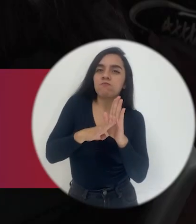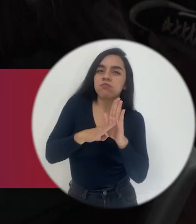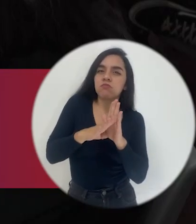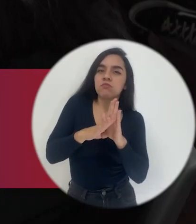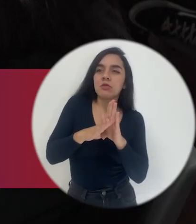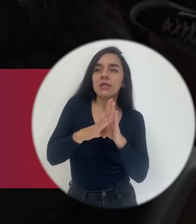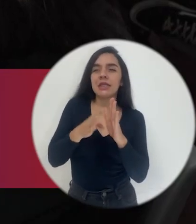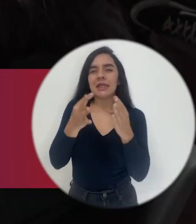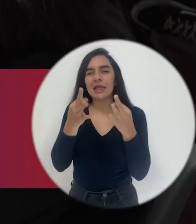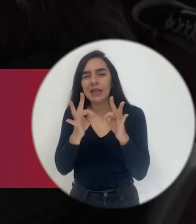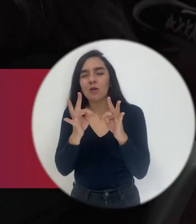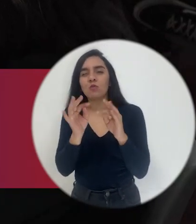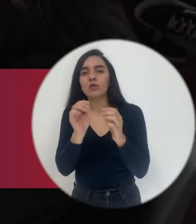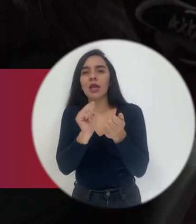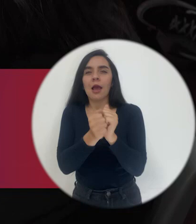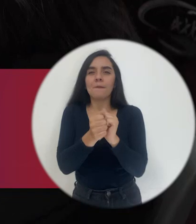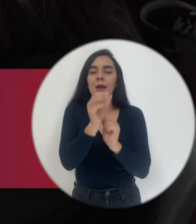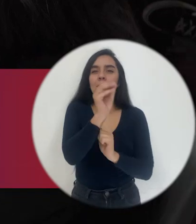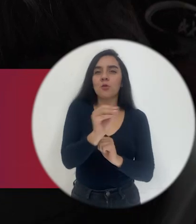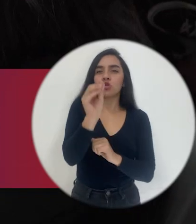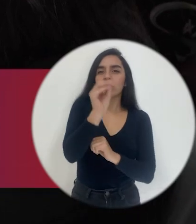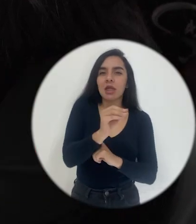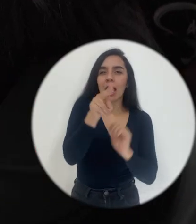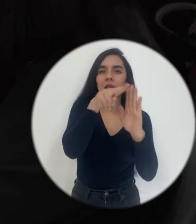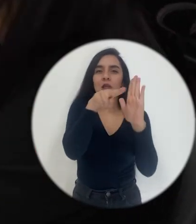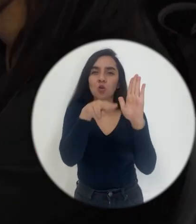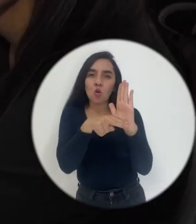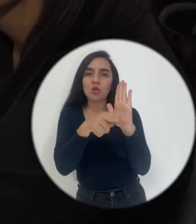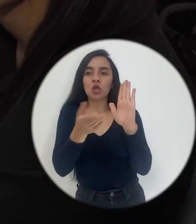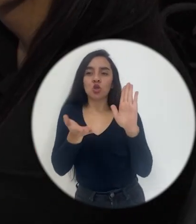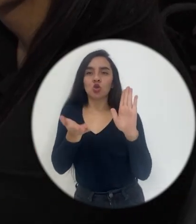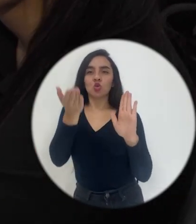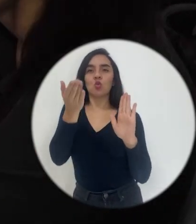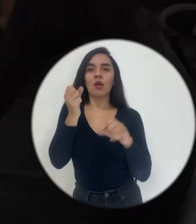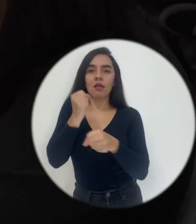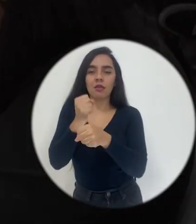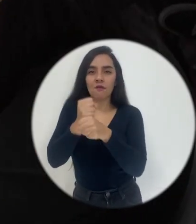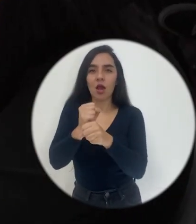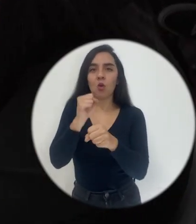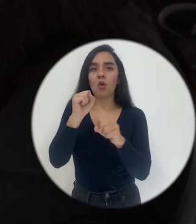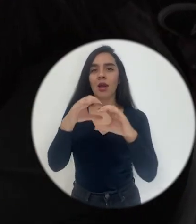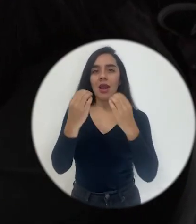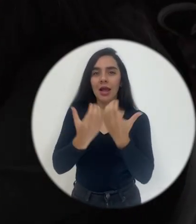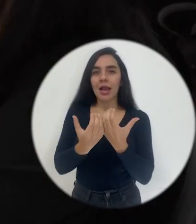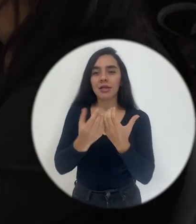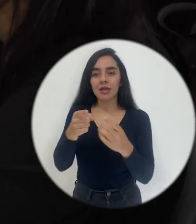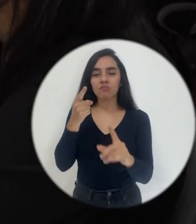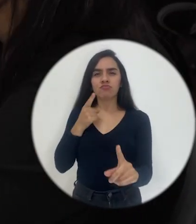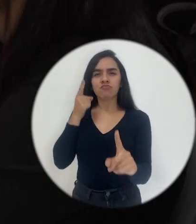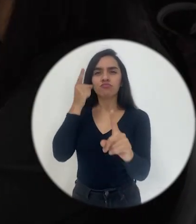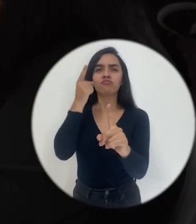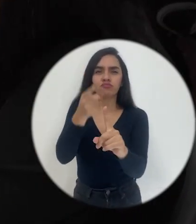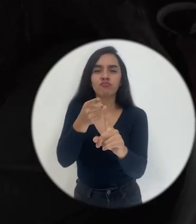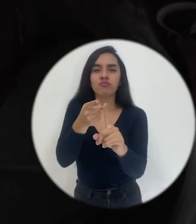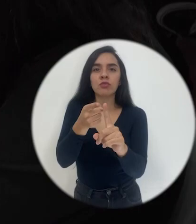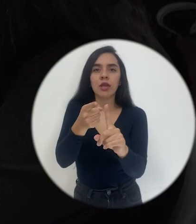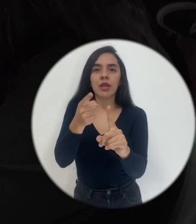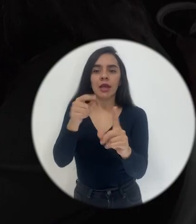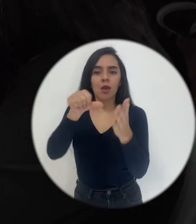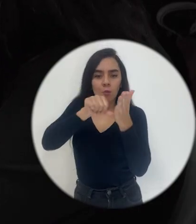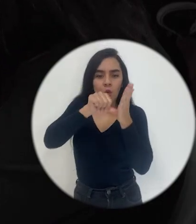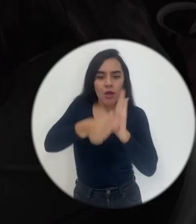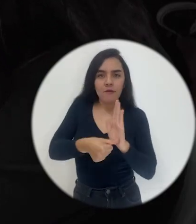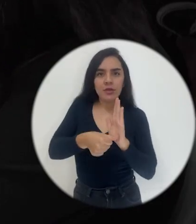el porcentaje de pruebas, bajarlo un poquito y subir el trabajo cotidiano, con el fin de que se diera más el...